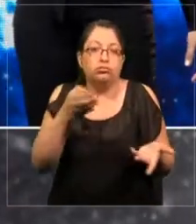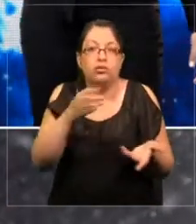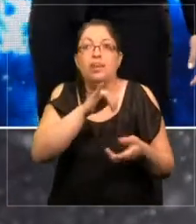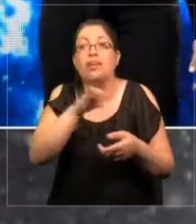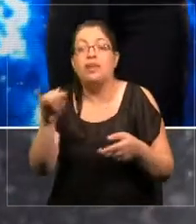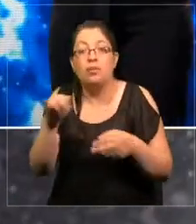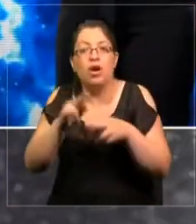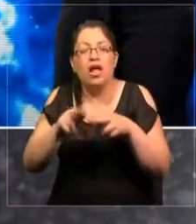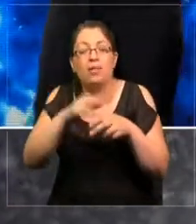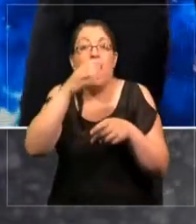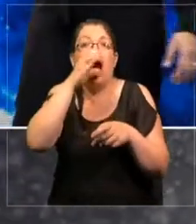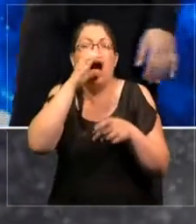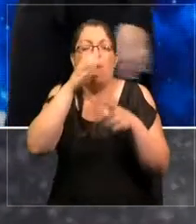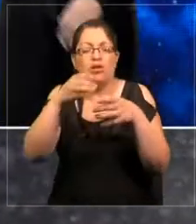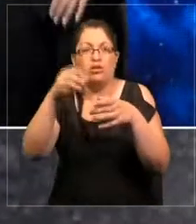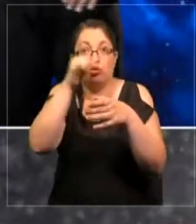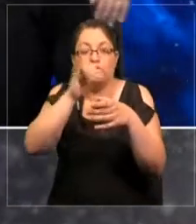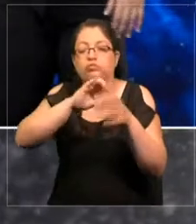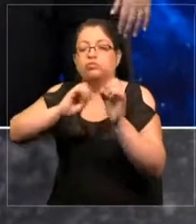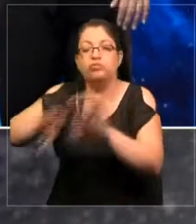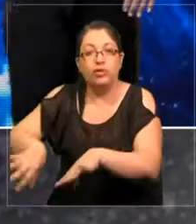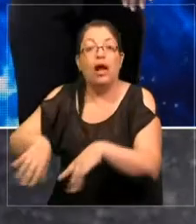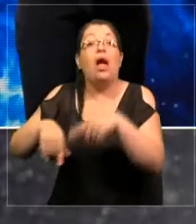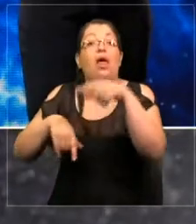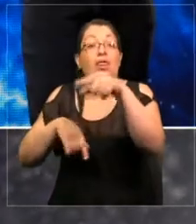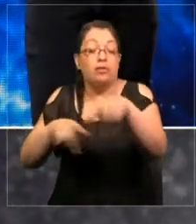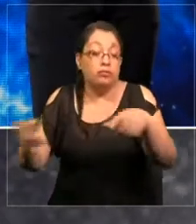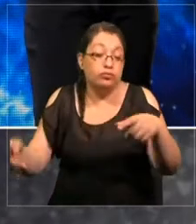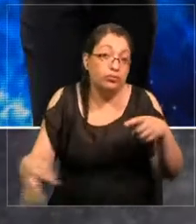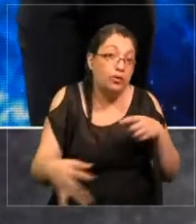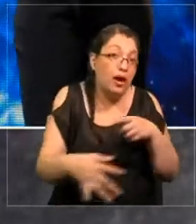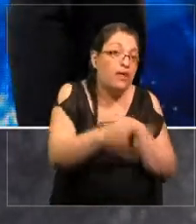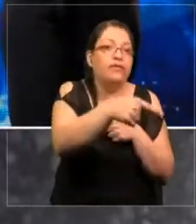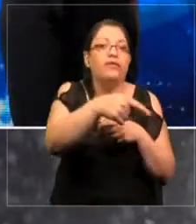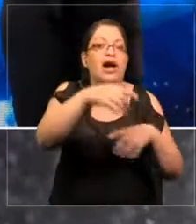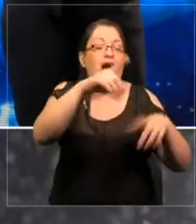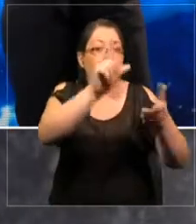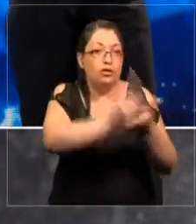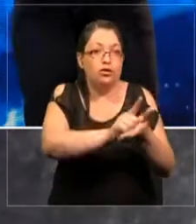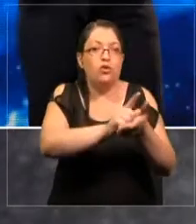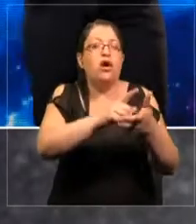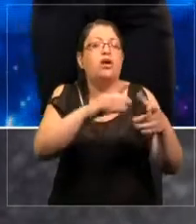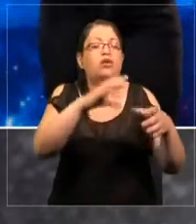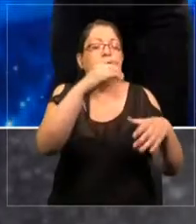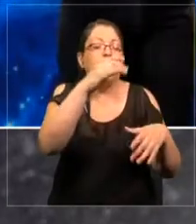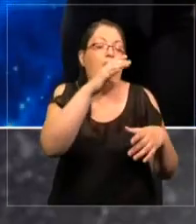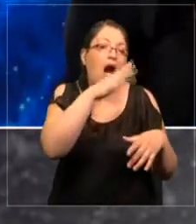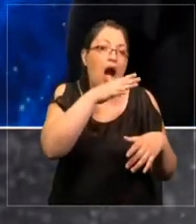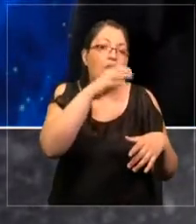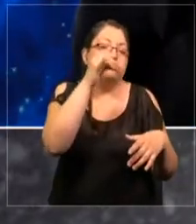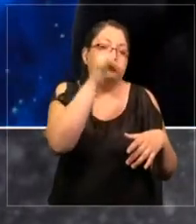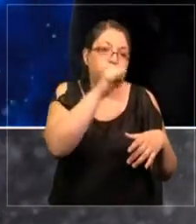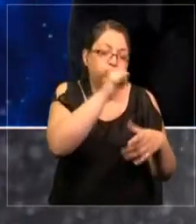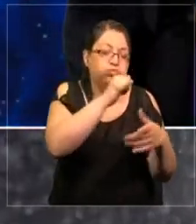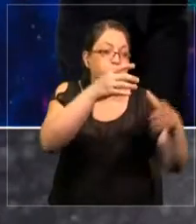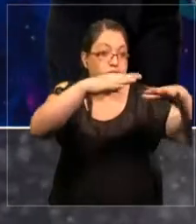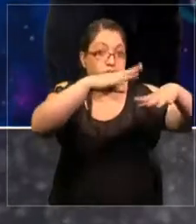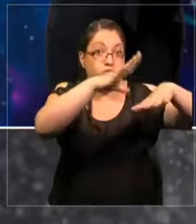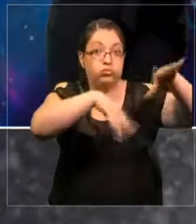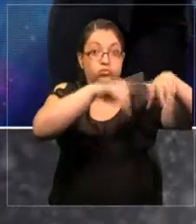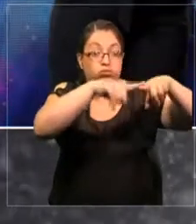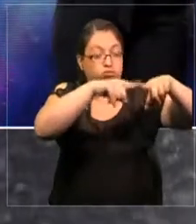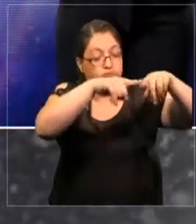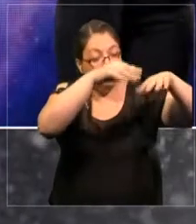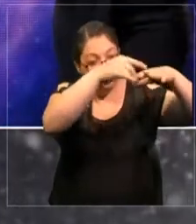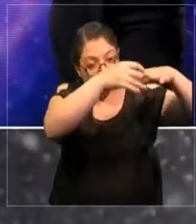aguas servidas, va a la planta de tratamiento de aguas servidas. Ustedes separan líquidos y sólidos. Los sólidos